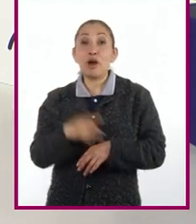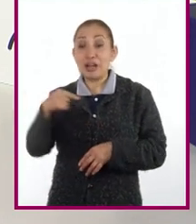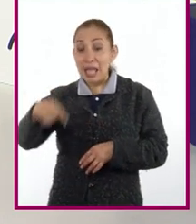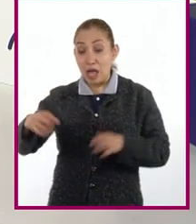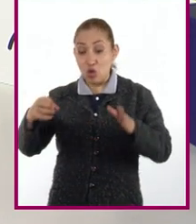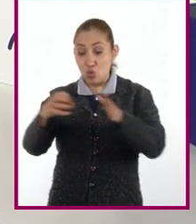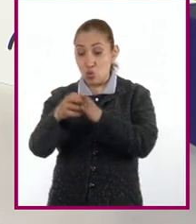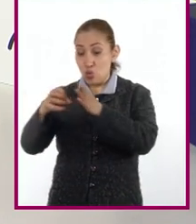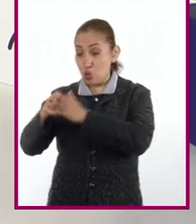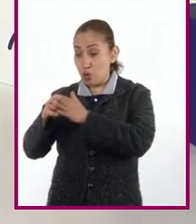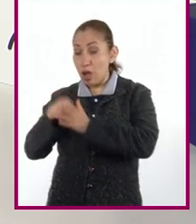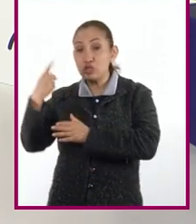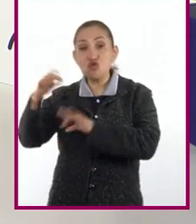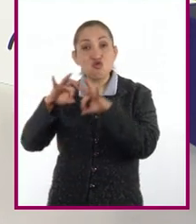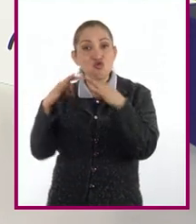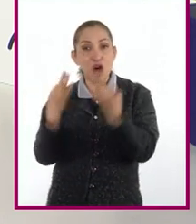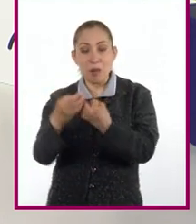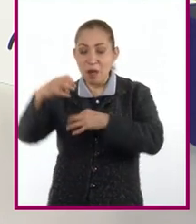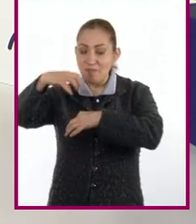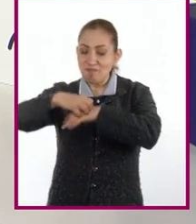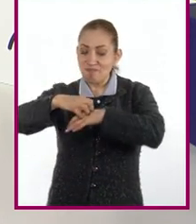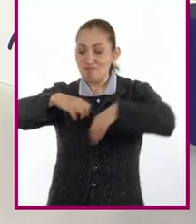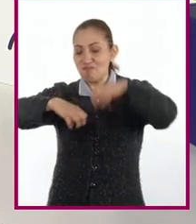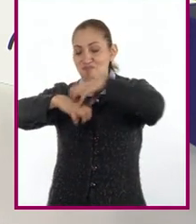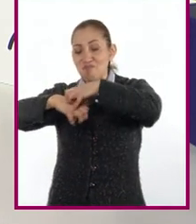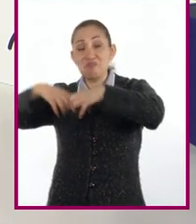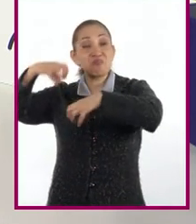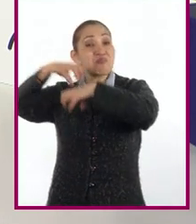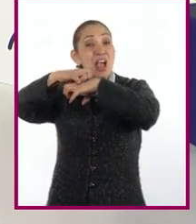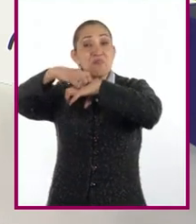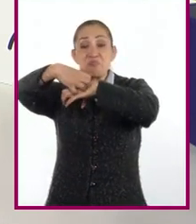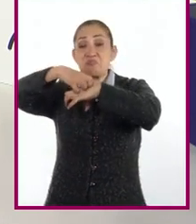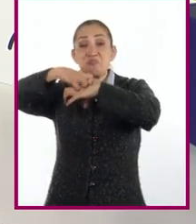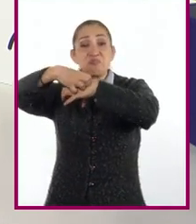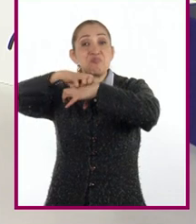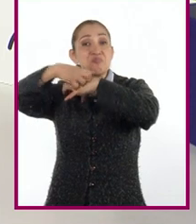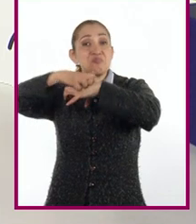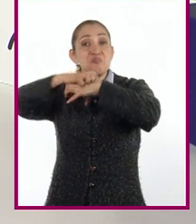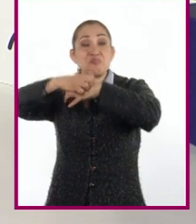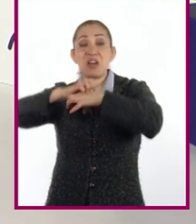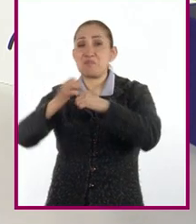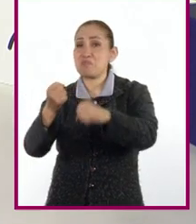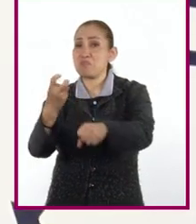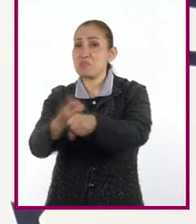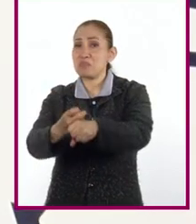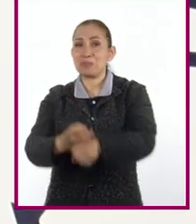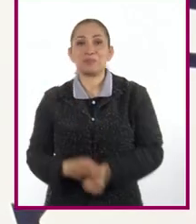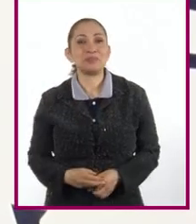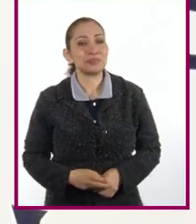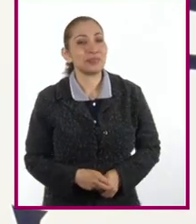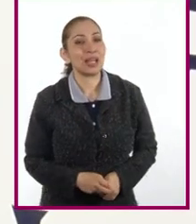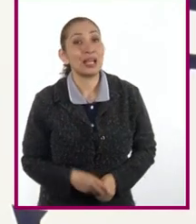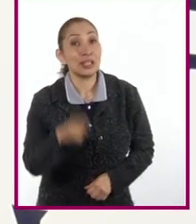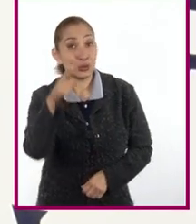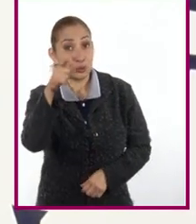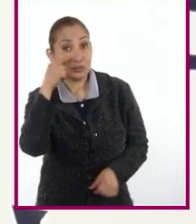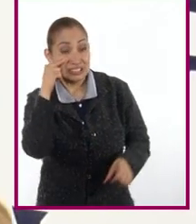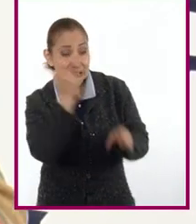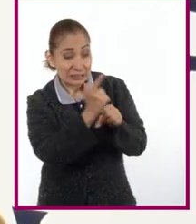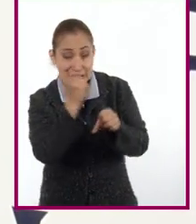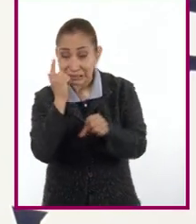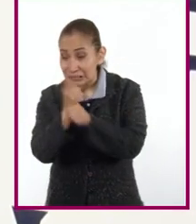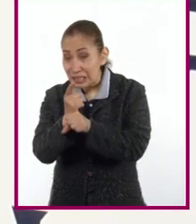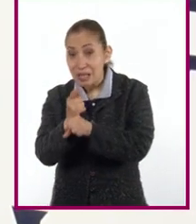los cubos, debido a su forma, pueden apilarse y tienen una estructura muy firme. Si te das cuenta,